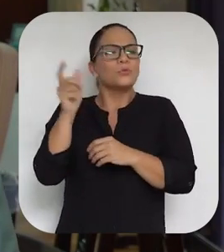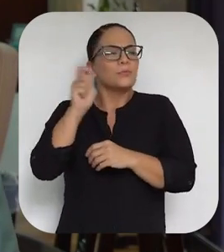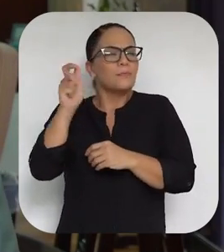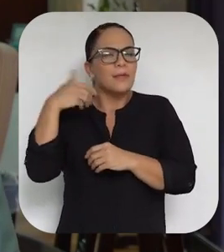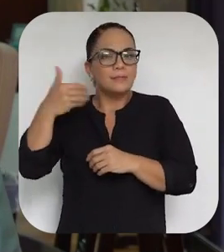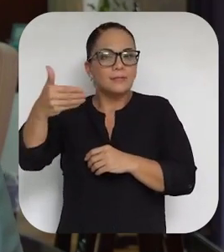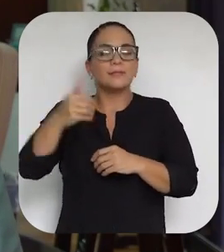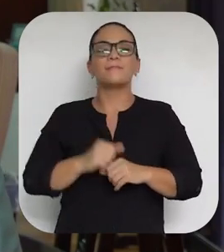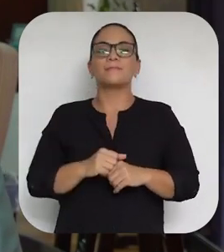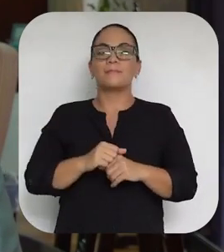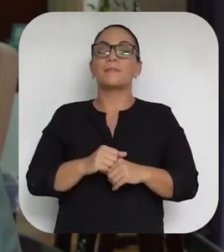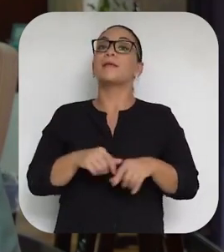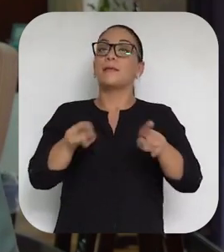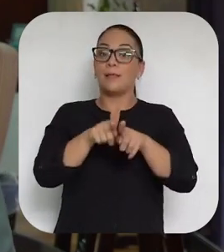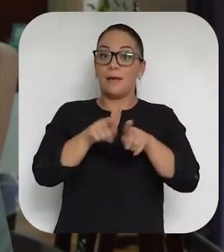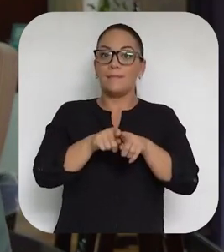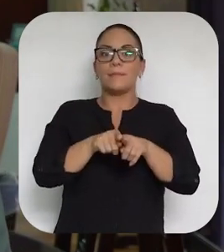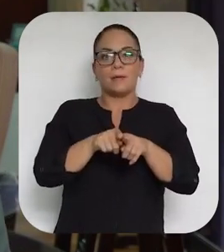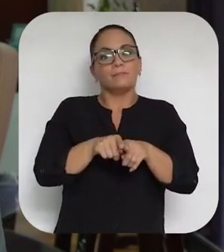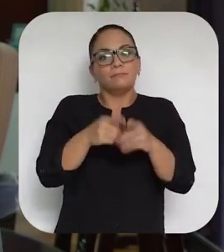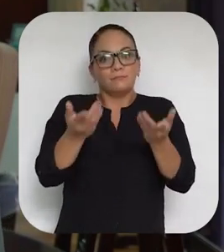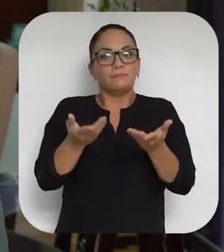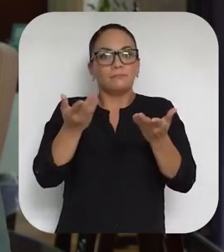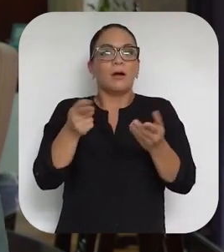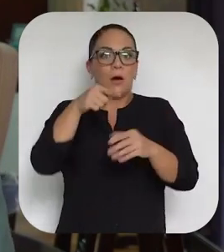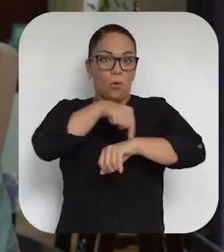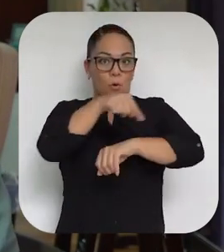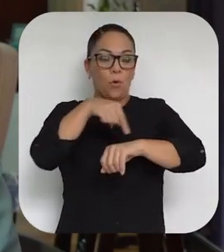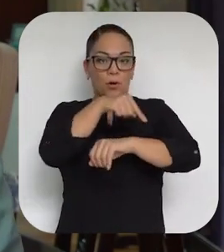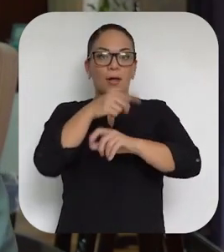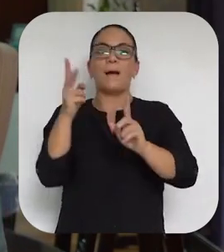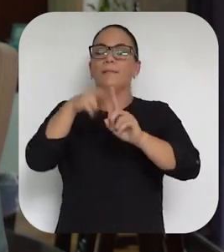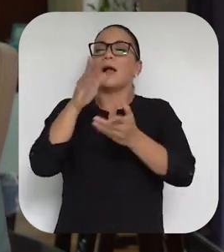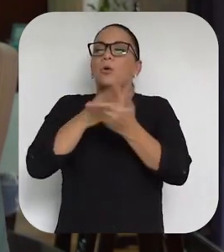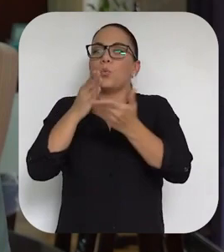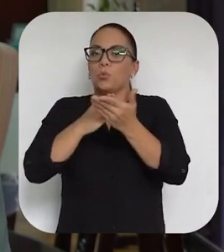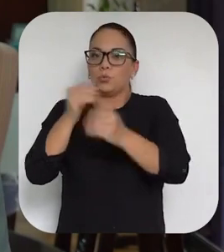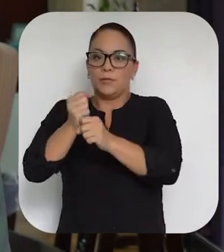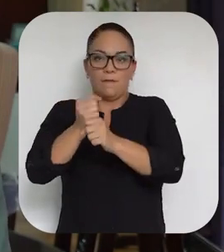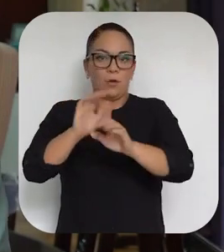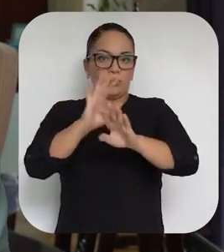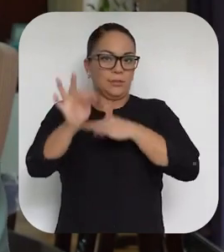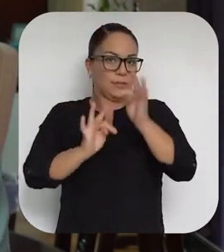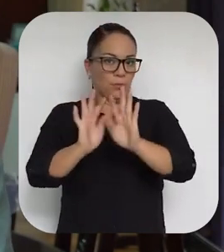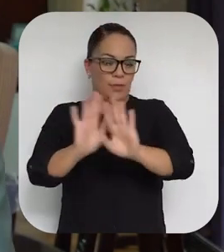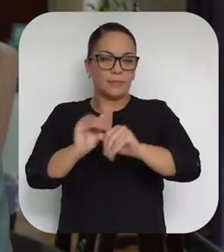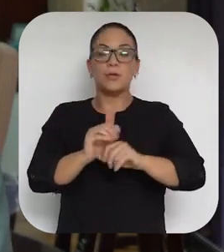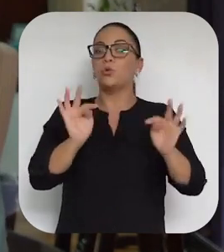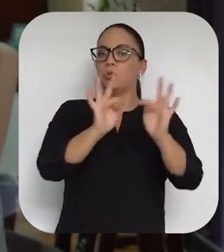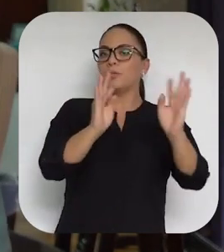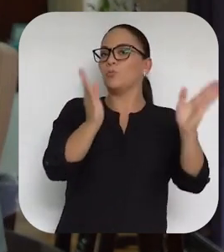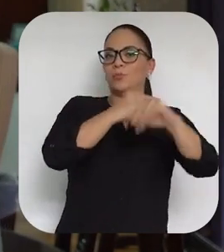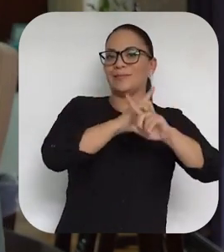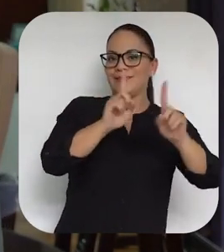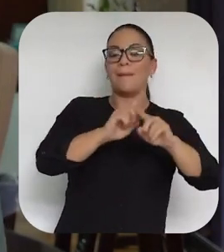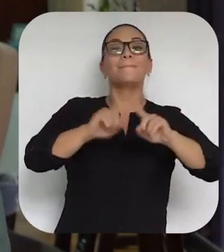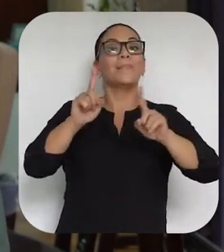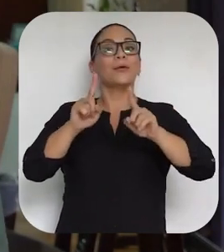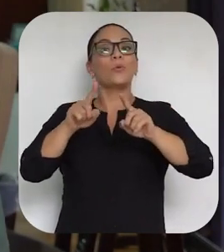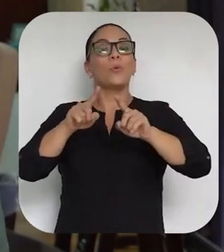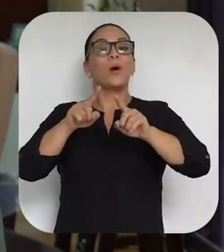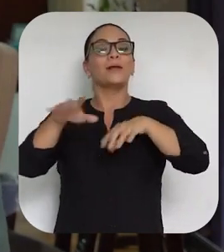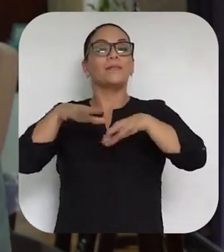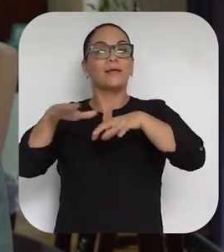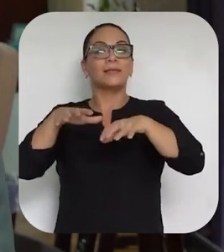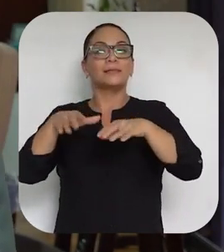muchísimos meses y que además habilita que estas jornadas aplique solamente para ciertas actividades. Ya les mencioné que turismo no está, pero sí está para